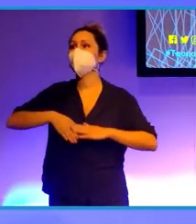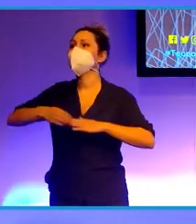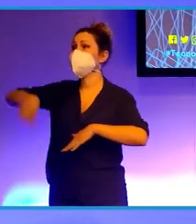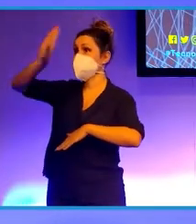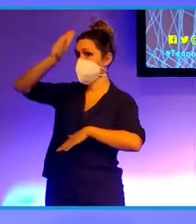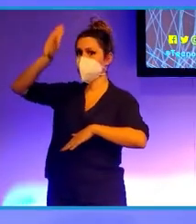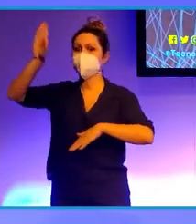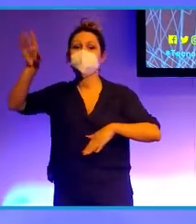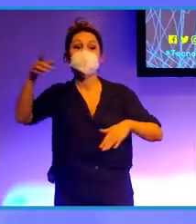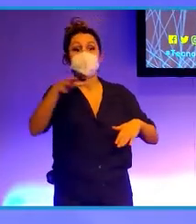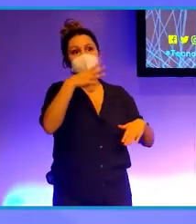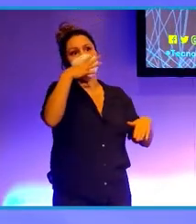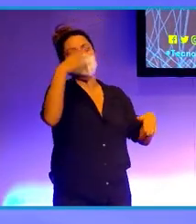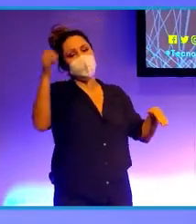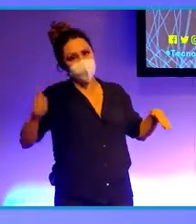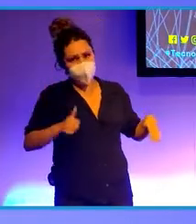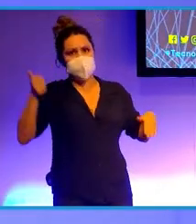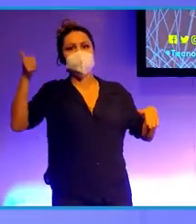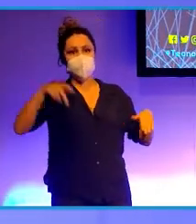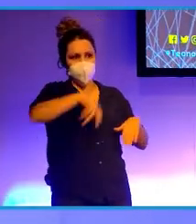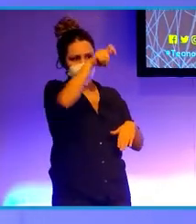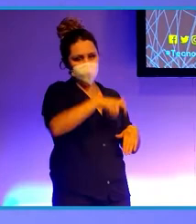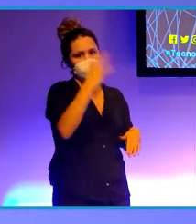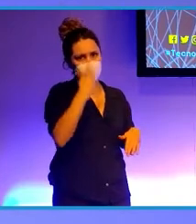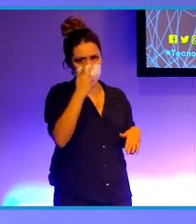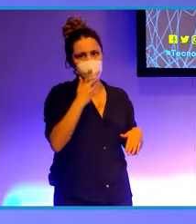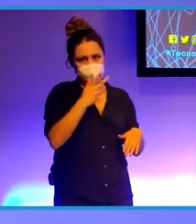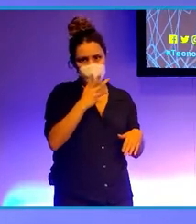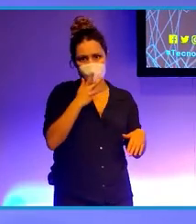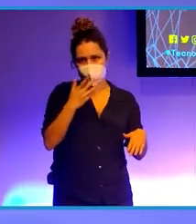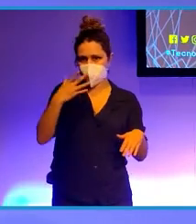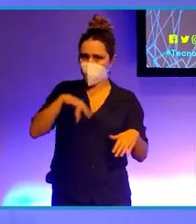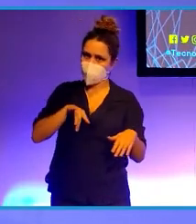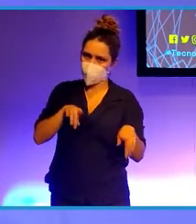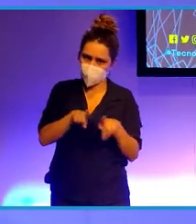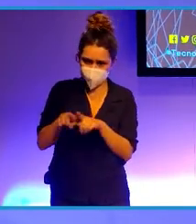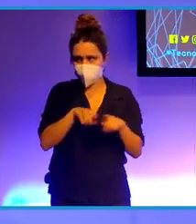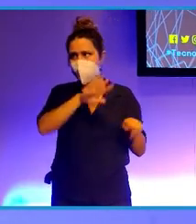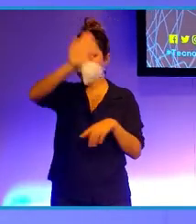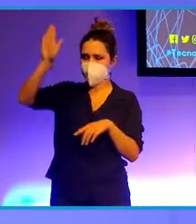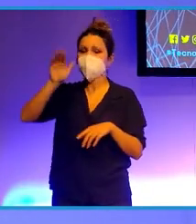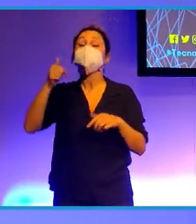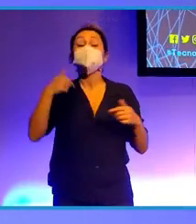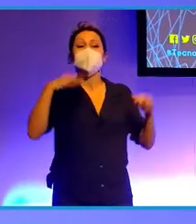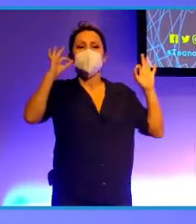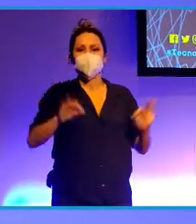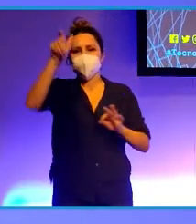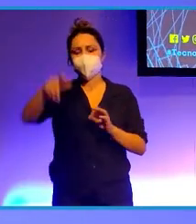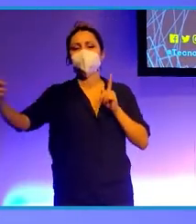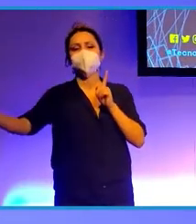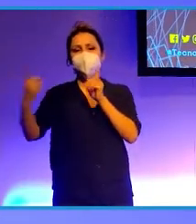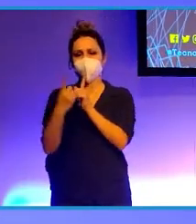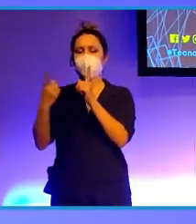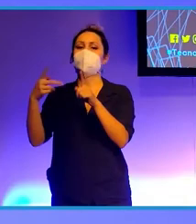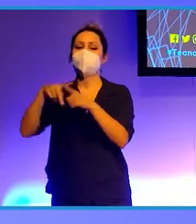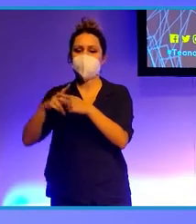si acaso yo era la hija de la vecina, la prima, la nuera, en fin. Que finalmente llegué al mecánico. Y un señor de